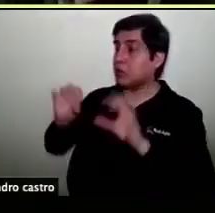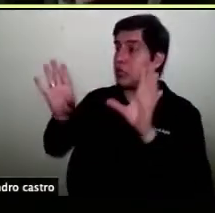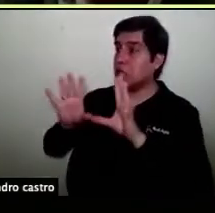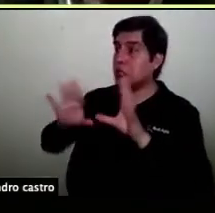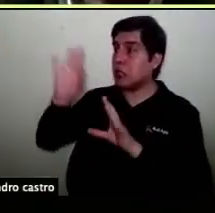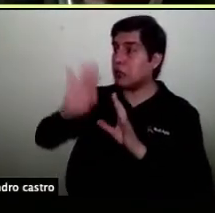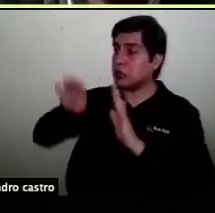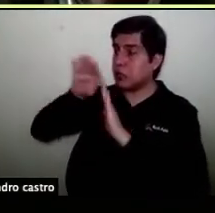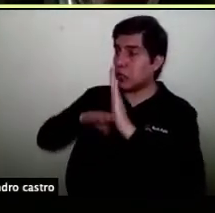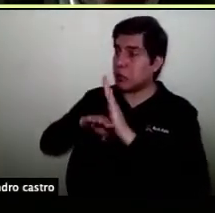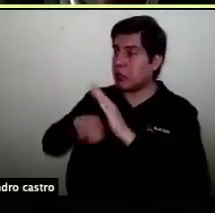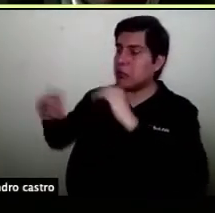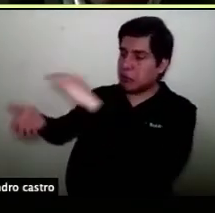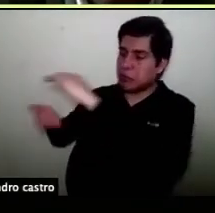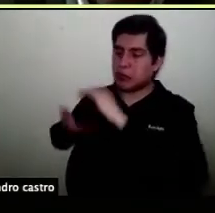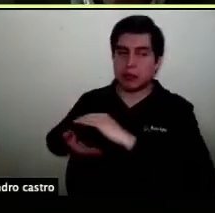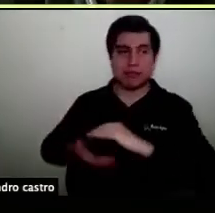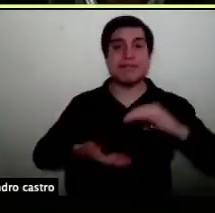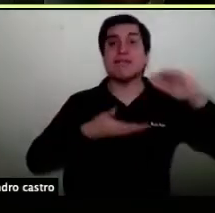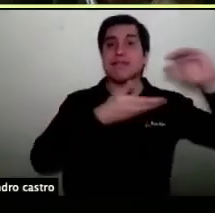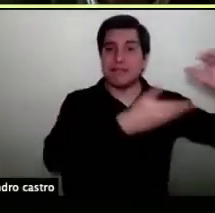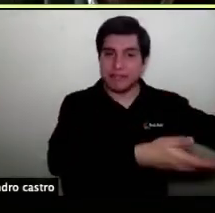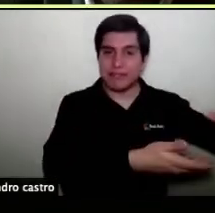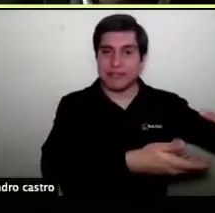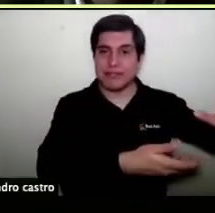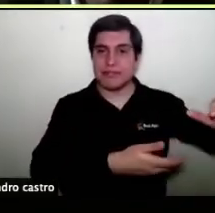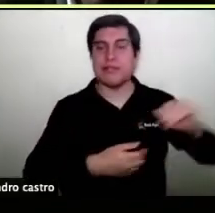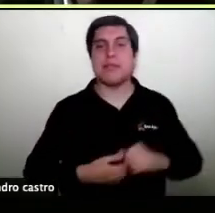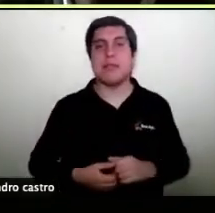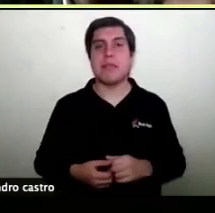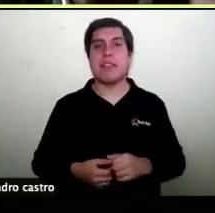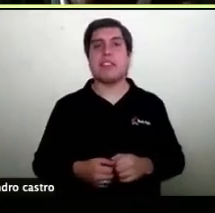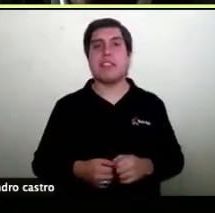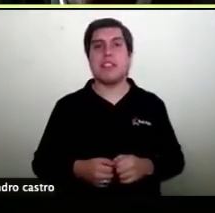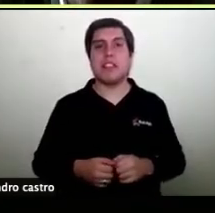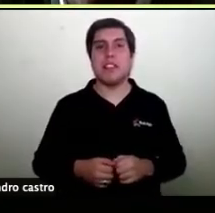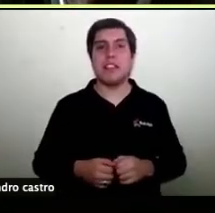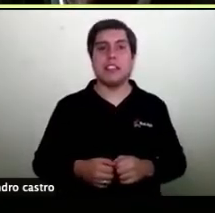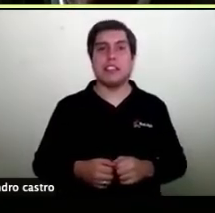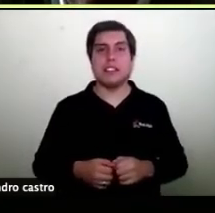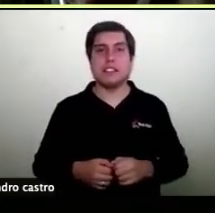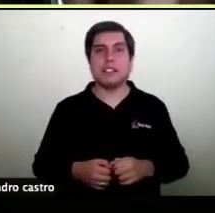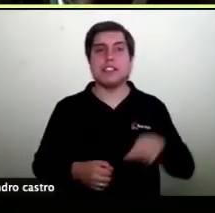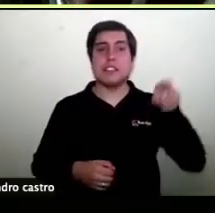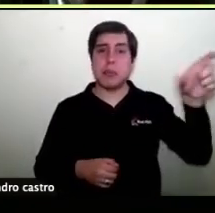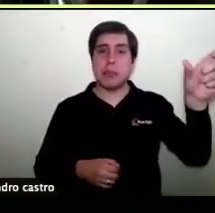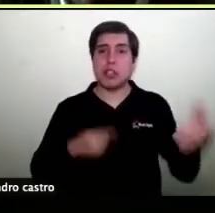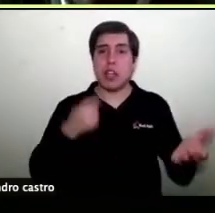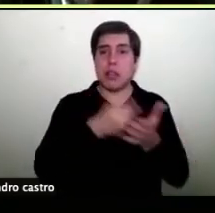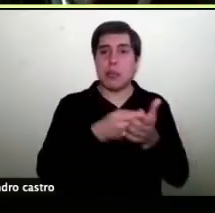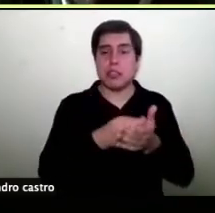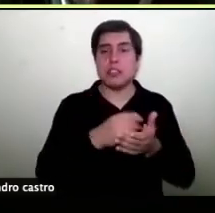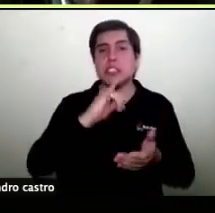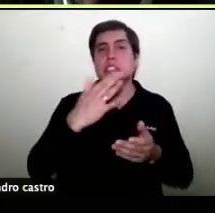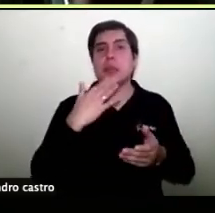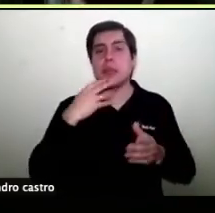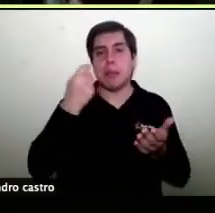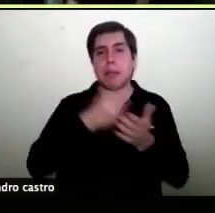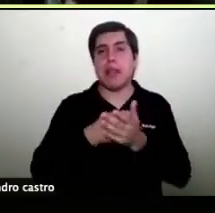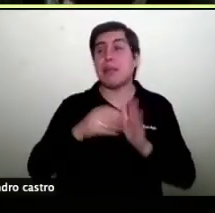posibilidad de que le traspases el descuento a la persona que paga es decir si la persona de destino va a pagar también paga con el descuento